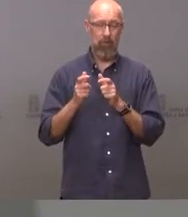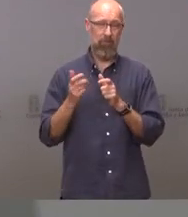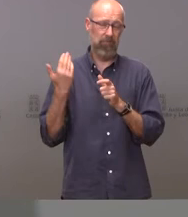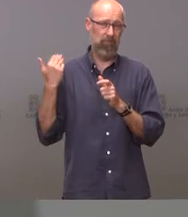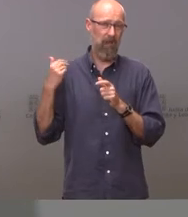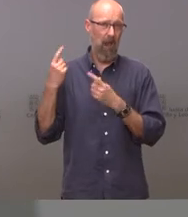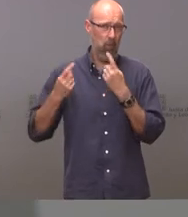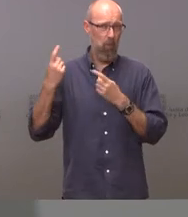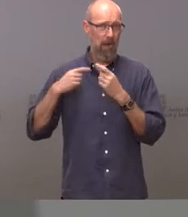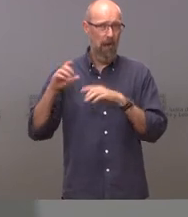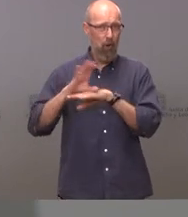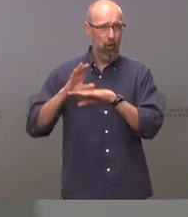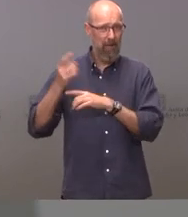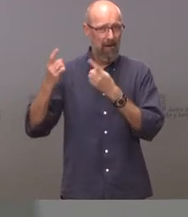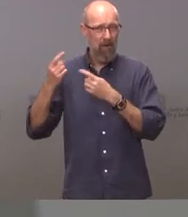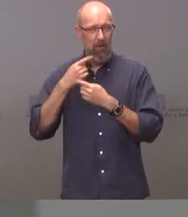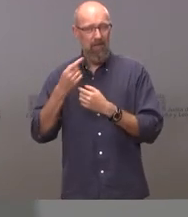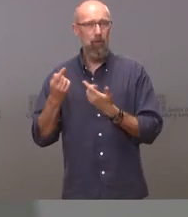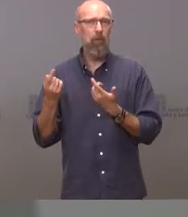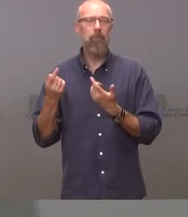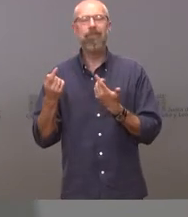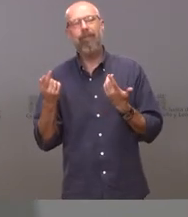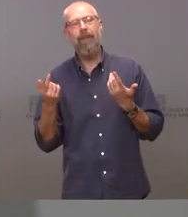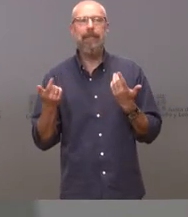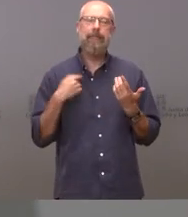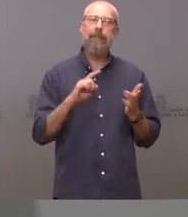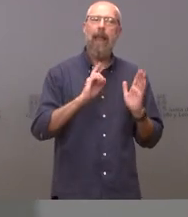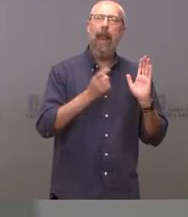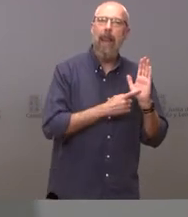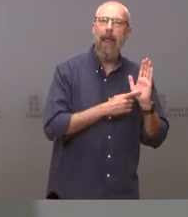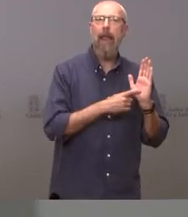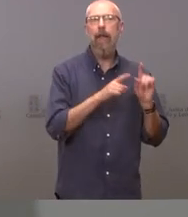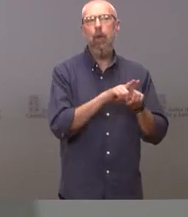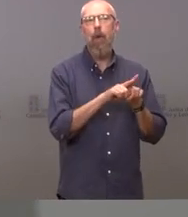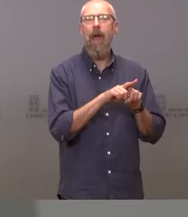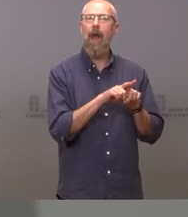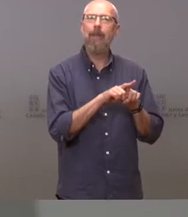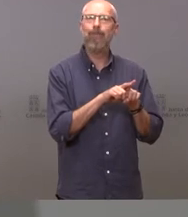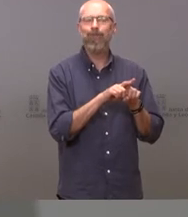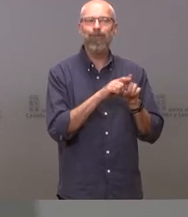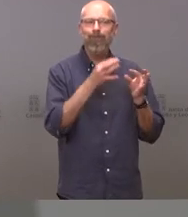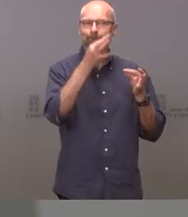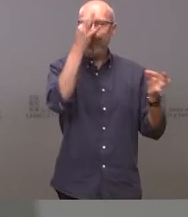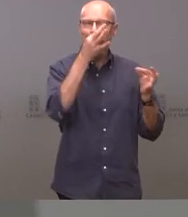que es que que la ley era un corsé muy rígido